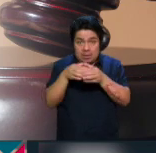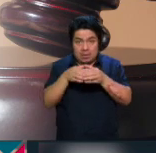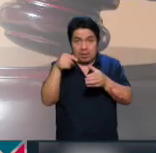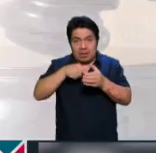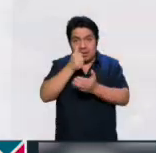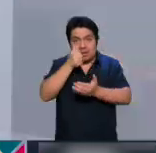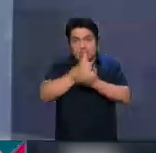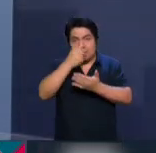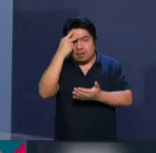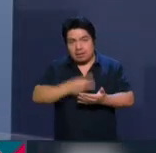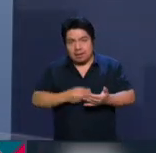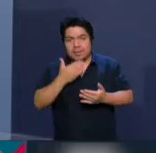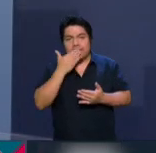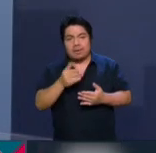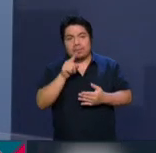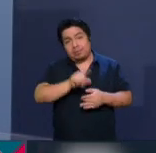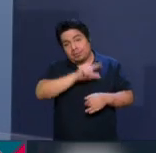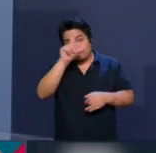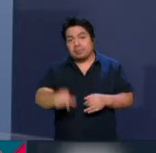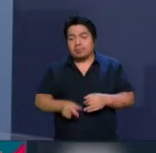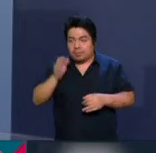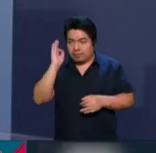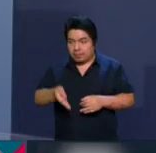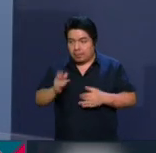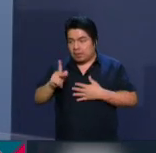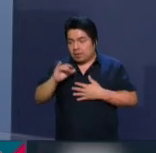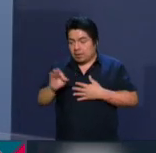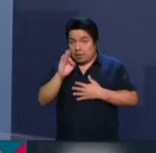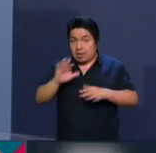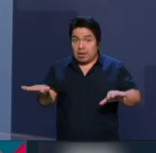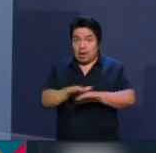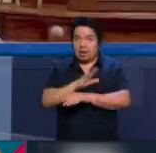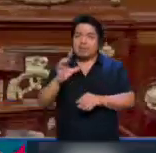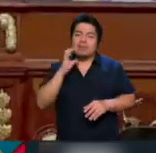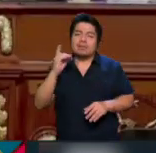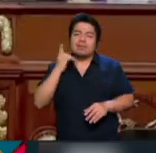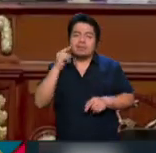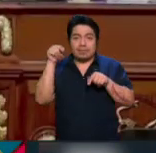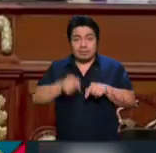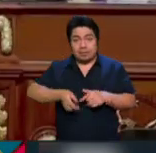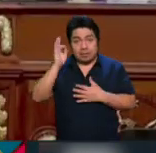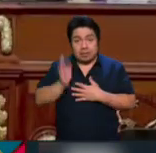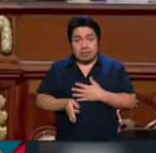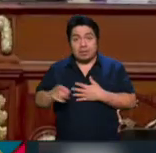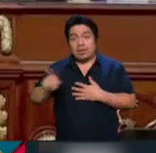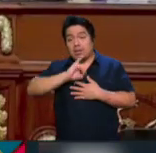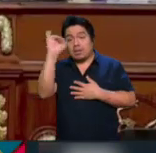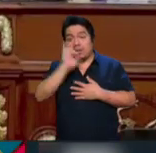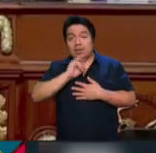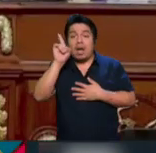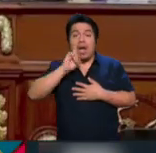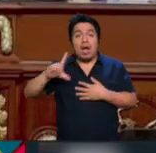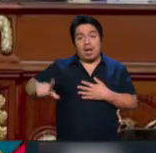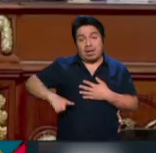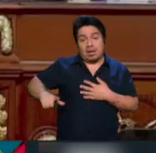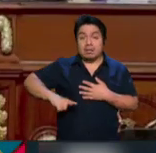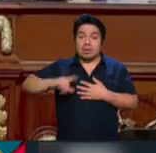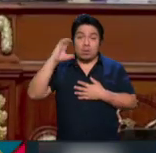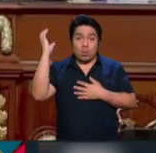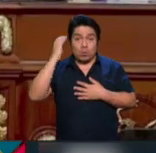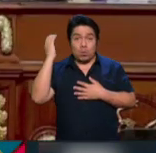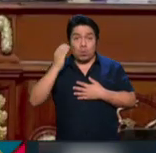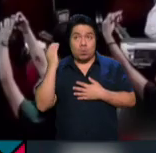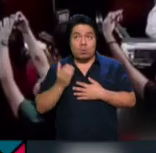la Capital. Mire, luego de la aprobación de la reforma judicial por la Cámara de Diputados de nuestra ciudad, la jefa de gobierno electa, Clara Brugada,